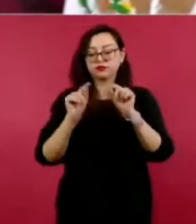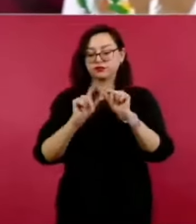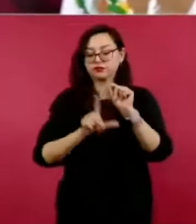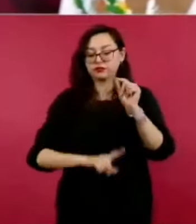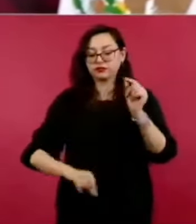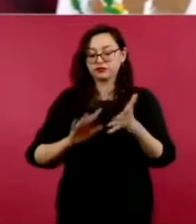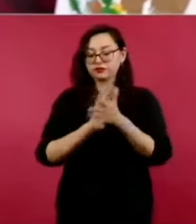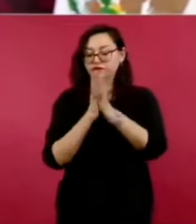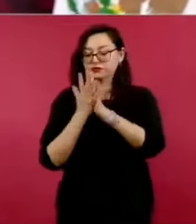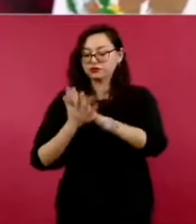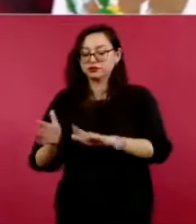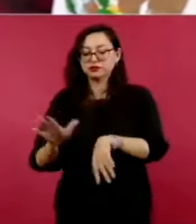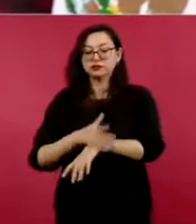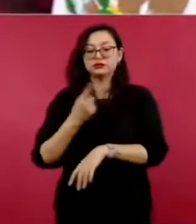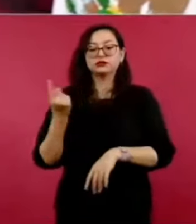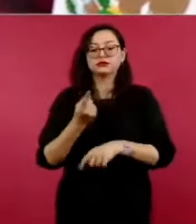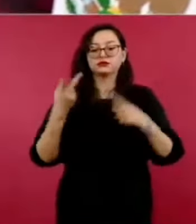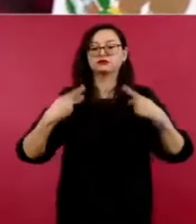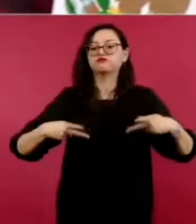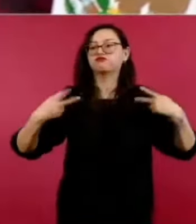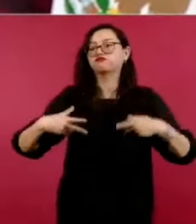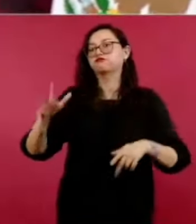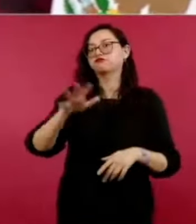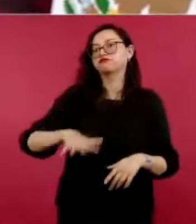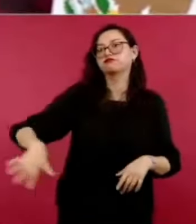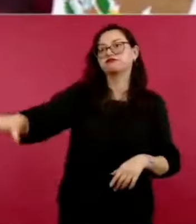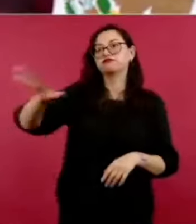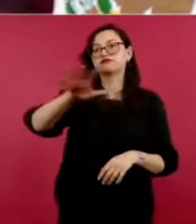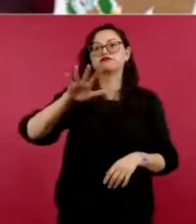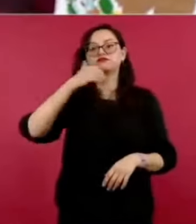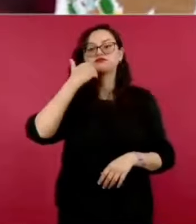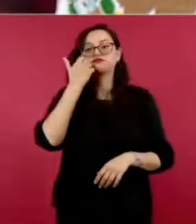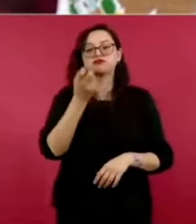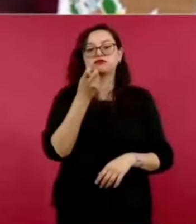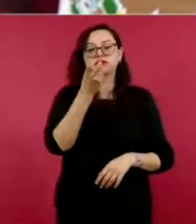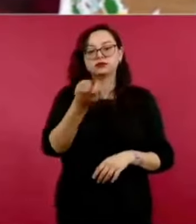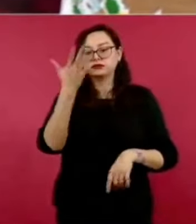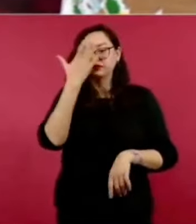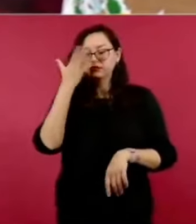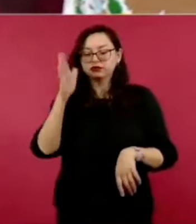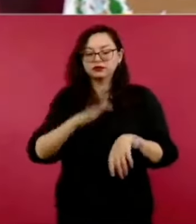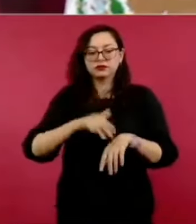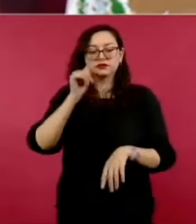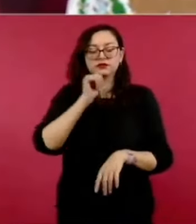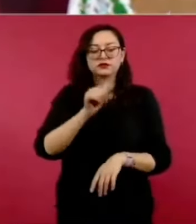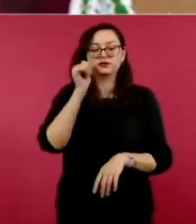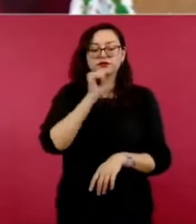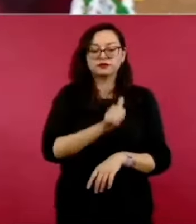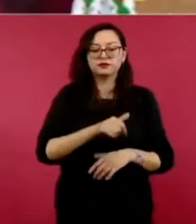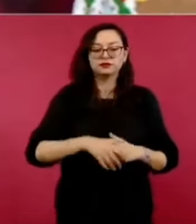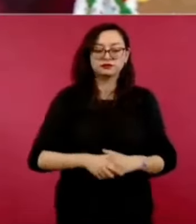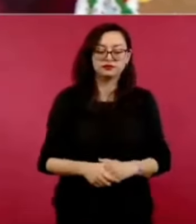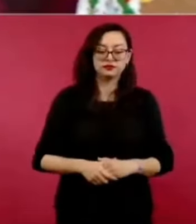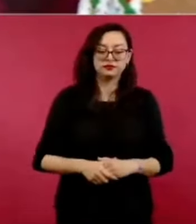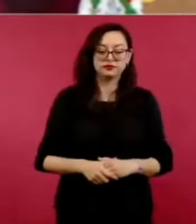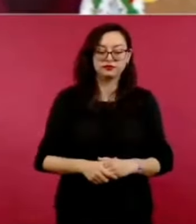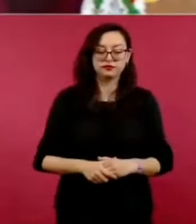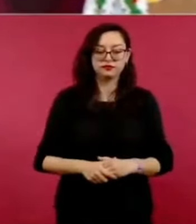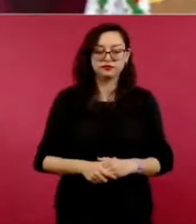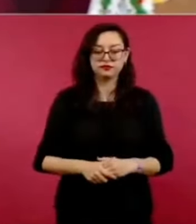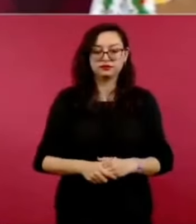que no lo olvidemos, no somos los